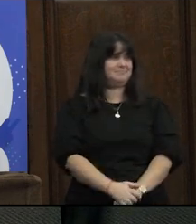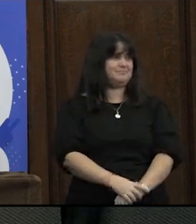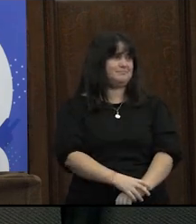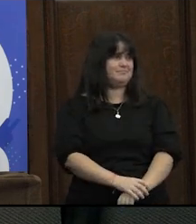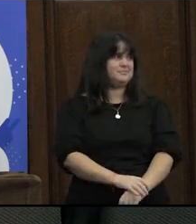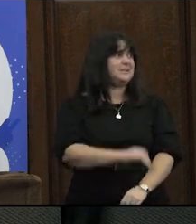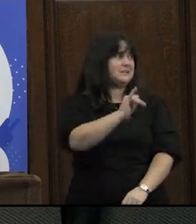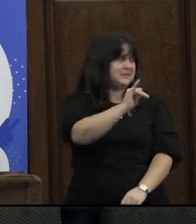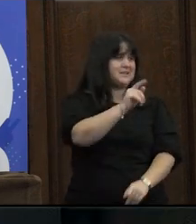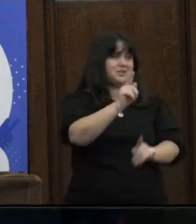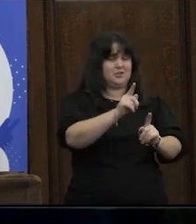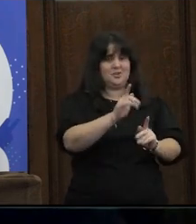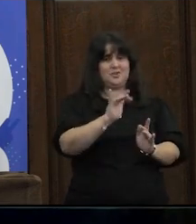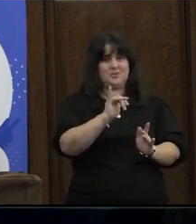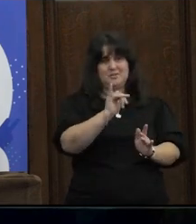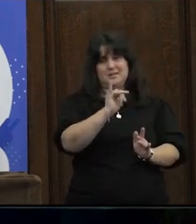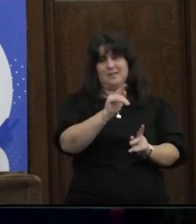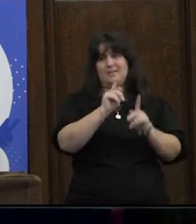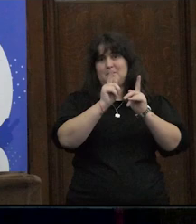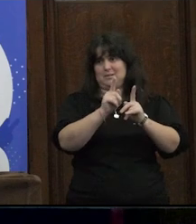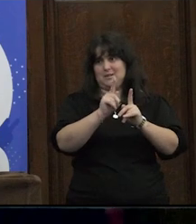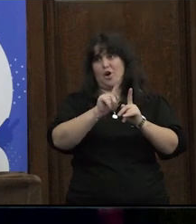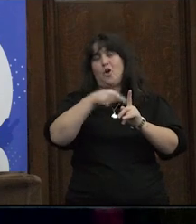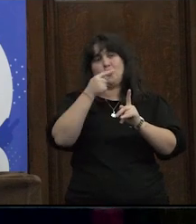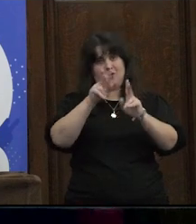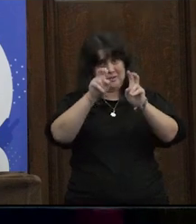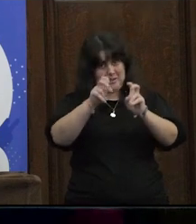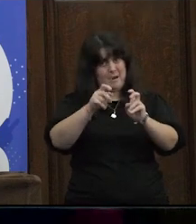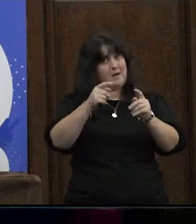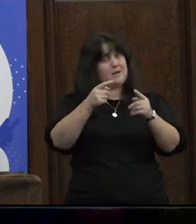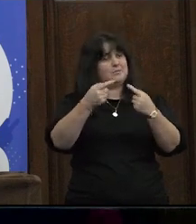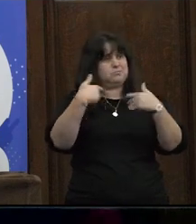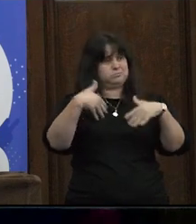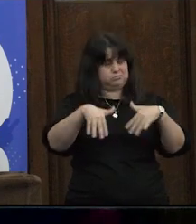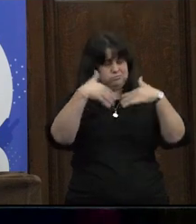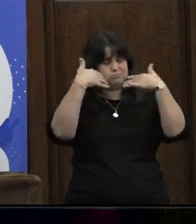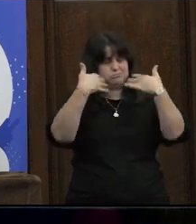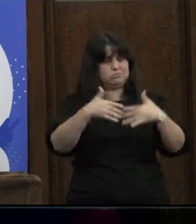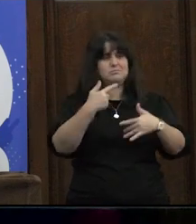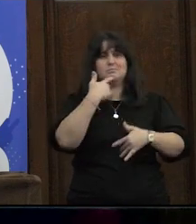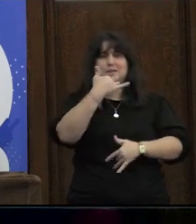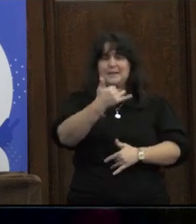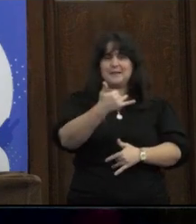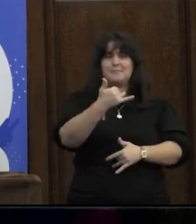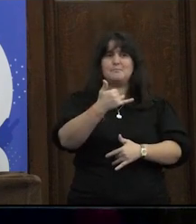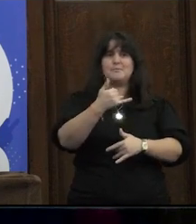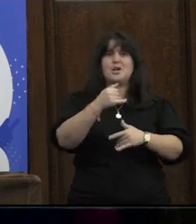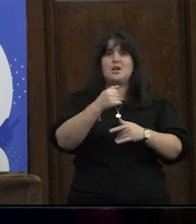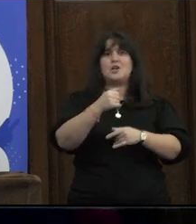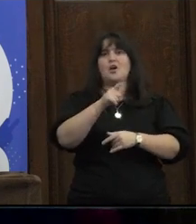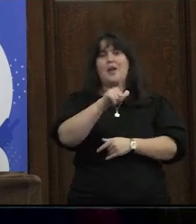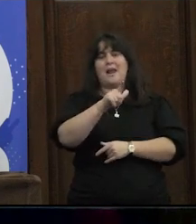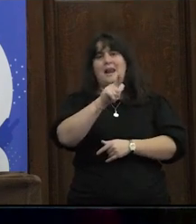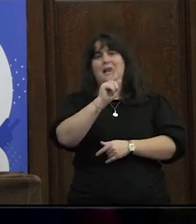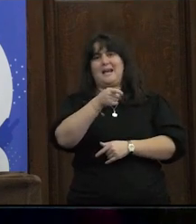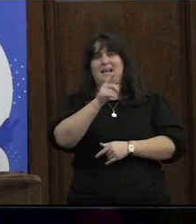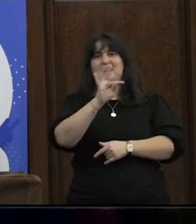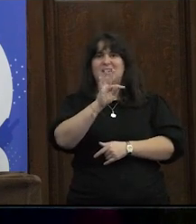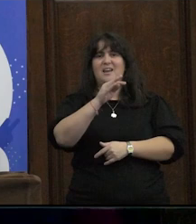eso sí bueno eso es también otro gran tema de discusión por ejemplo con la sigla